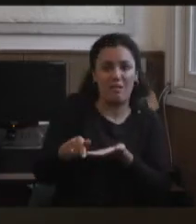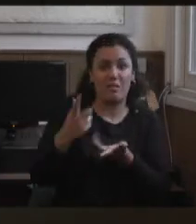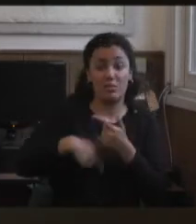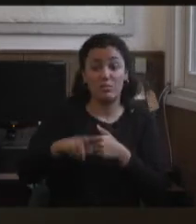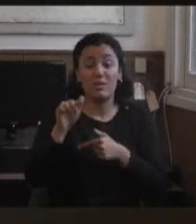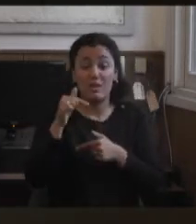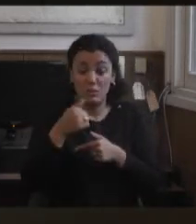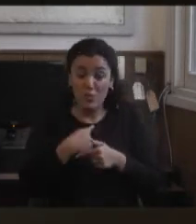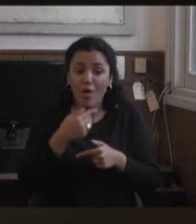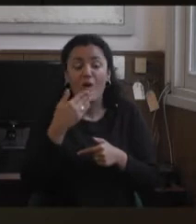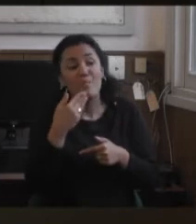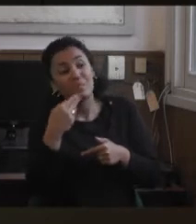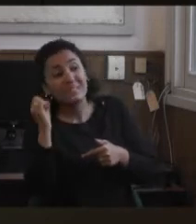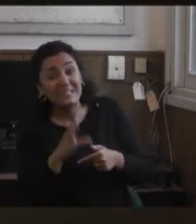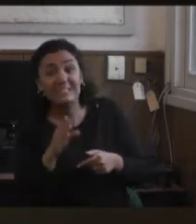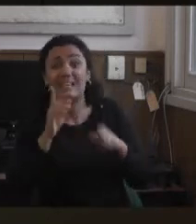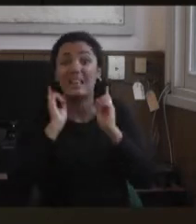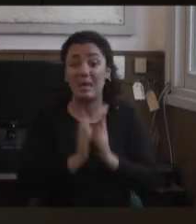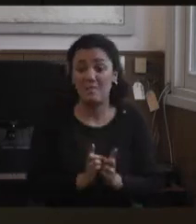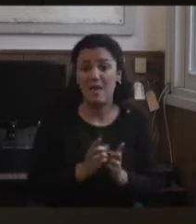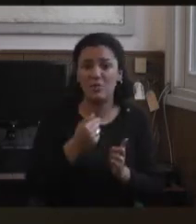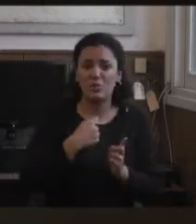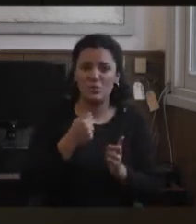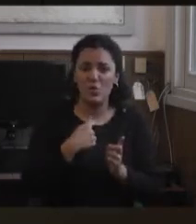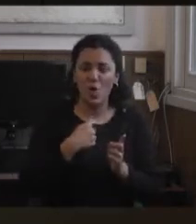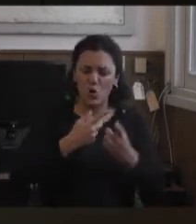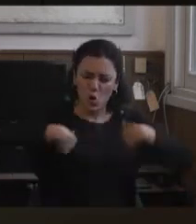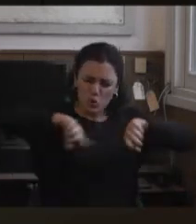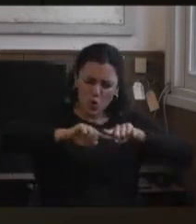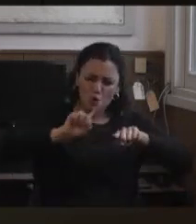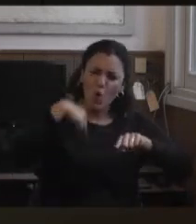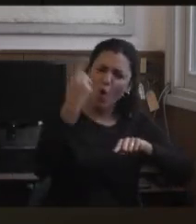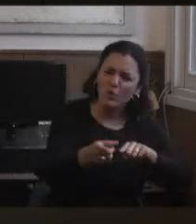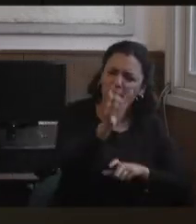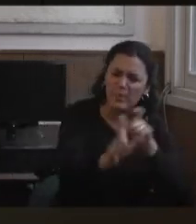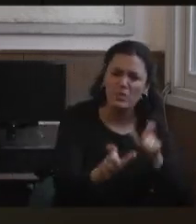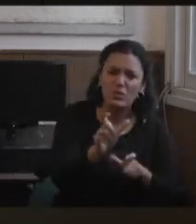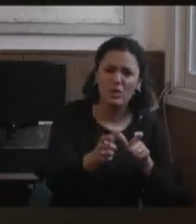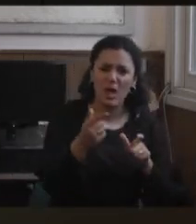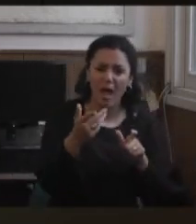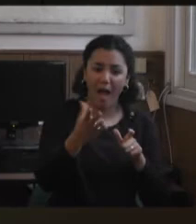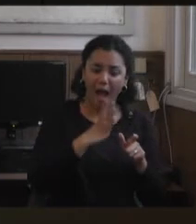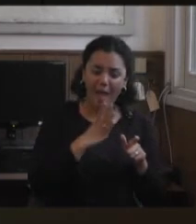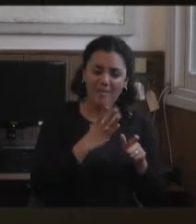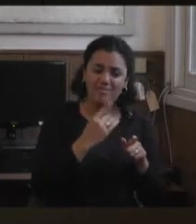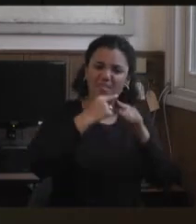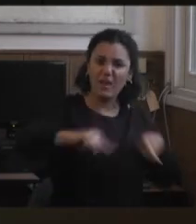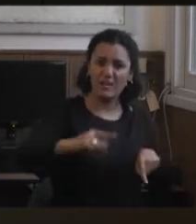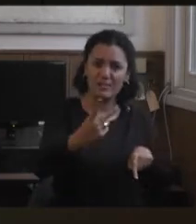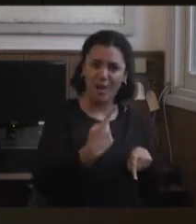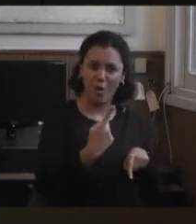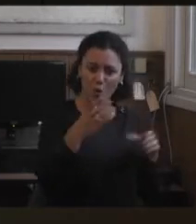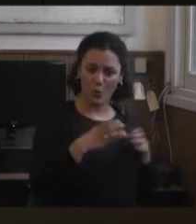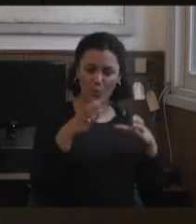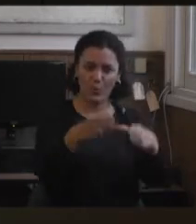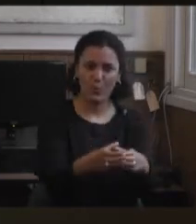crítica hasta de esa frase, porque si seguimos hablando del nosotros y los otros, volvemos a marcar barreras, y parecería que desautoriza